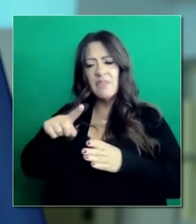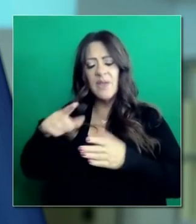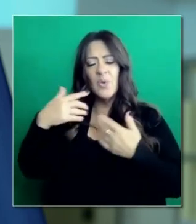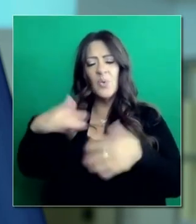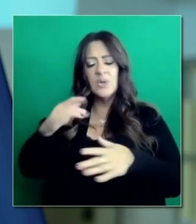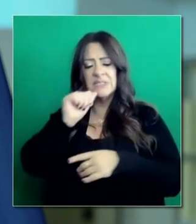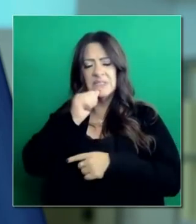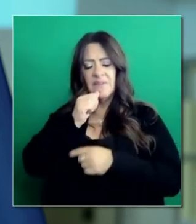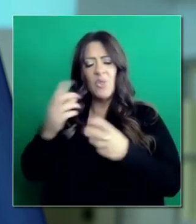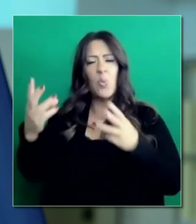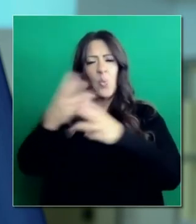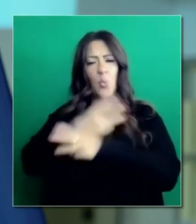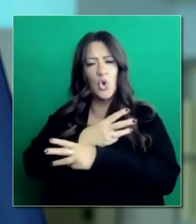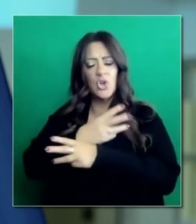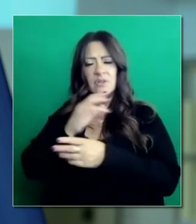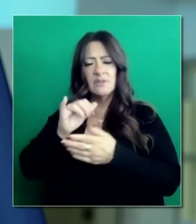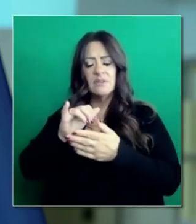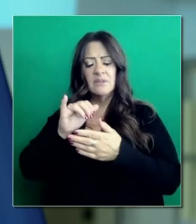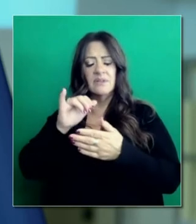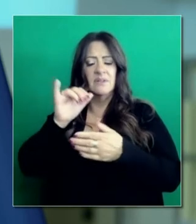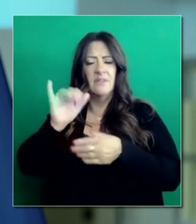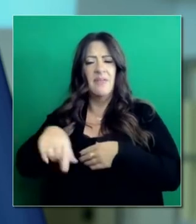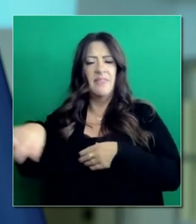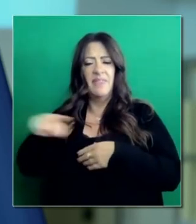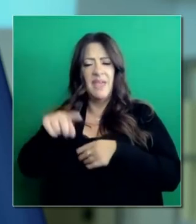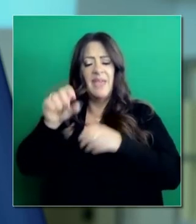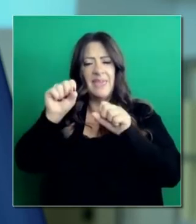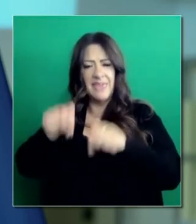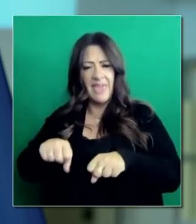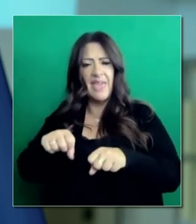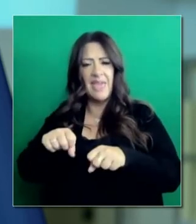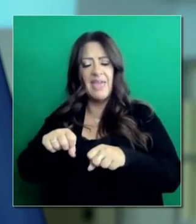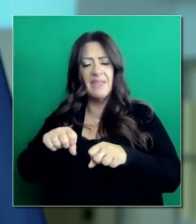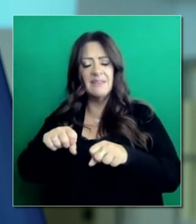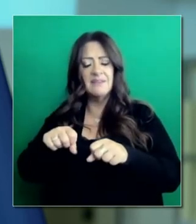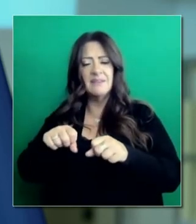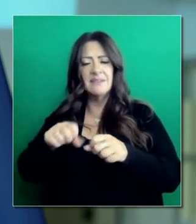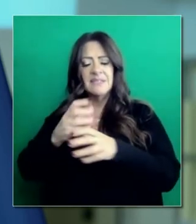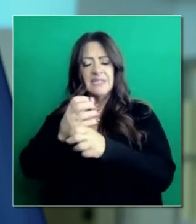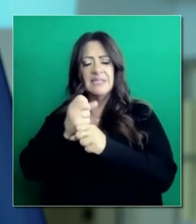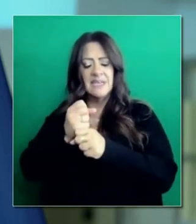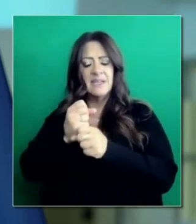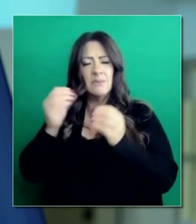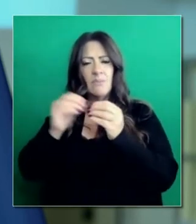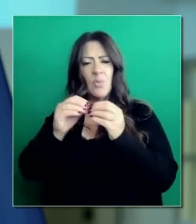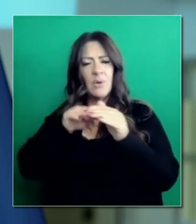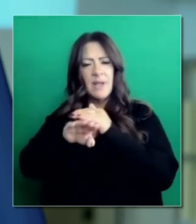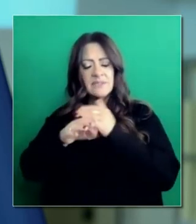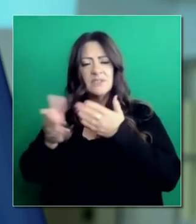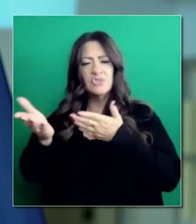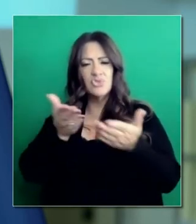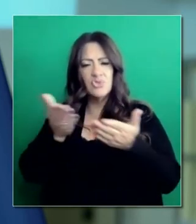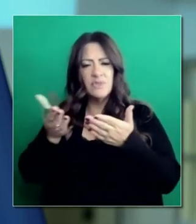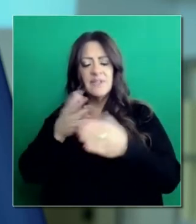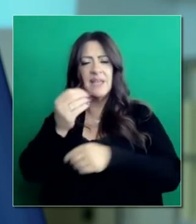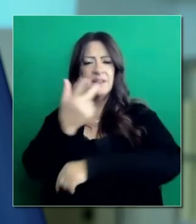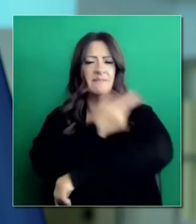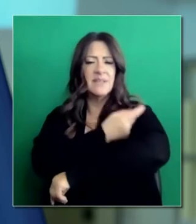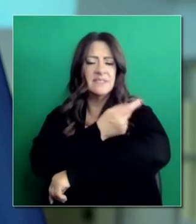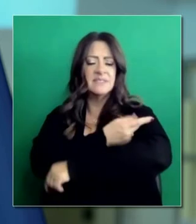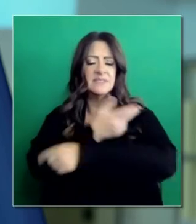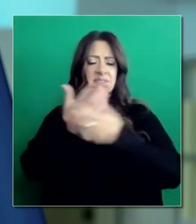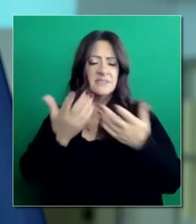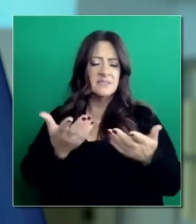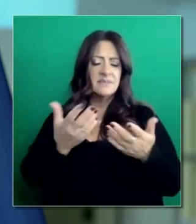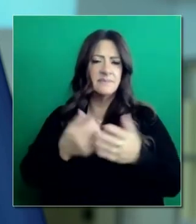¿Por qué han sido tan azotados? ¿Por qué no han recibido ellos la prioridad que está aumentando, aunque la